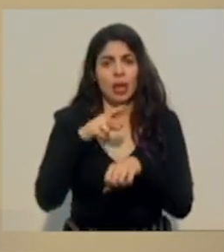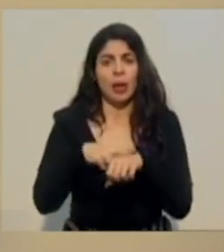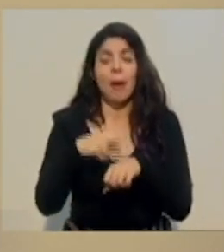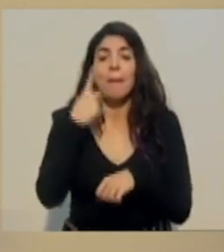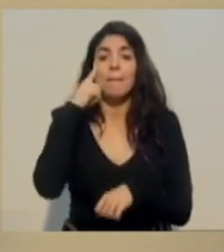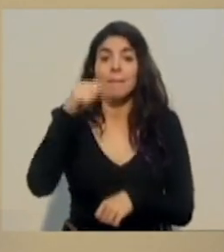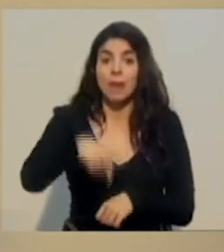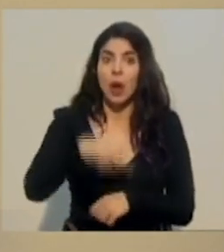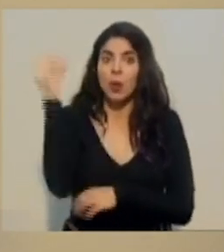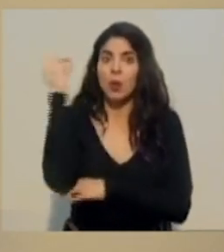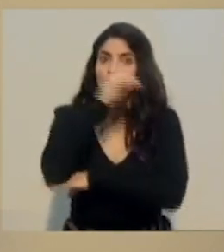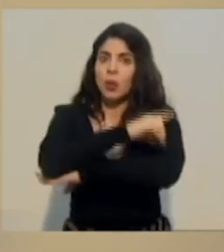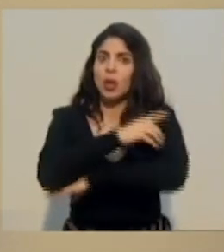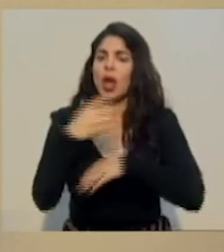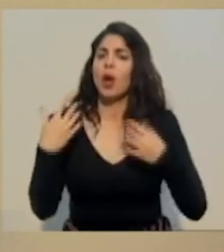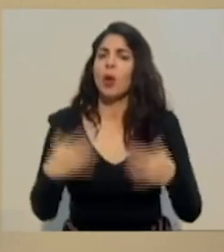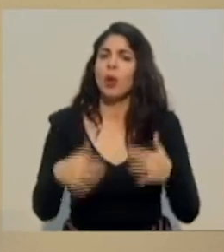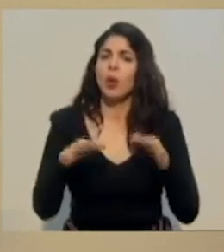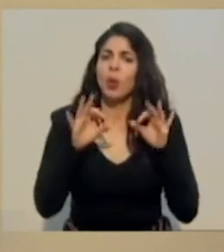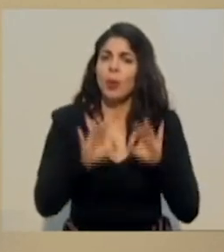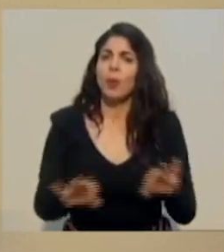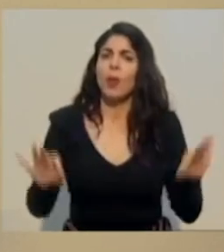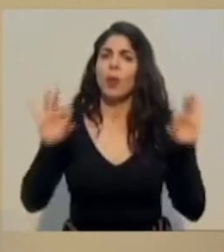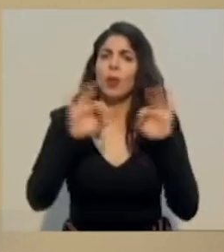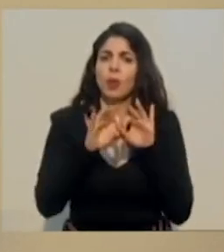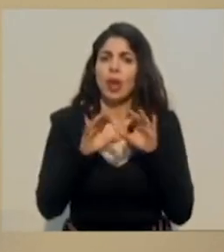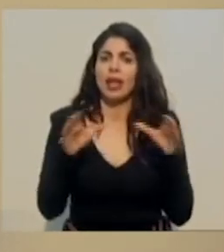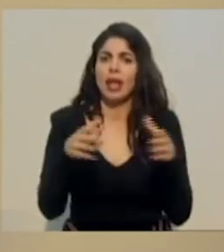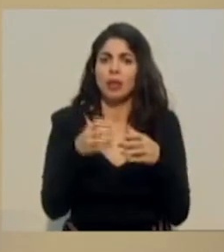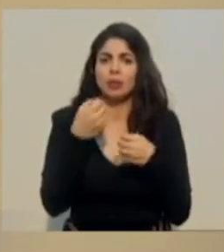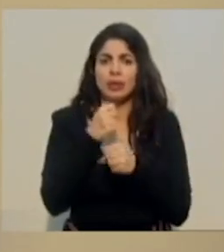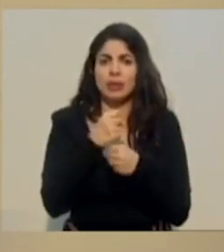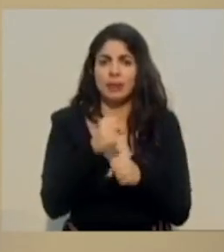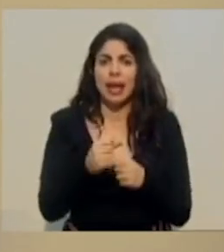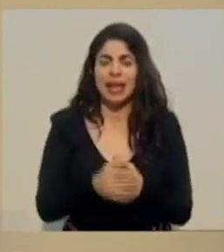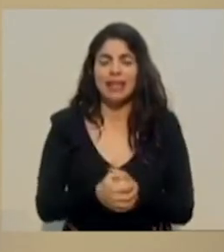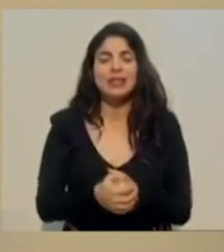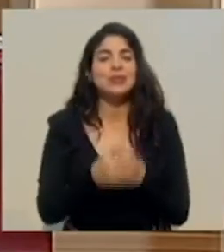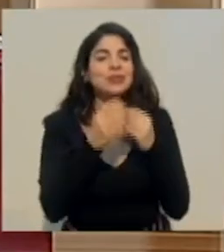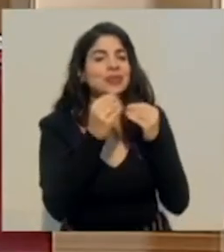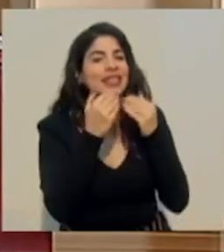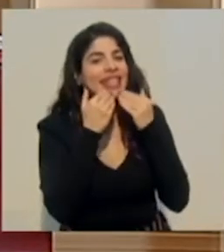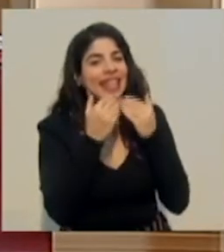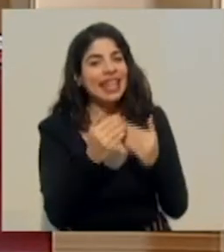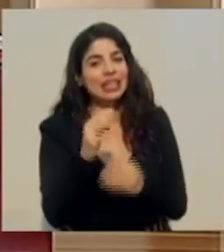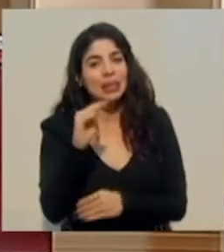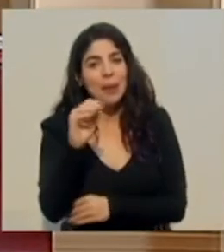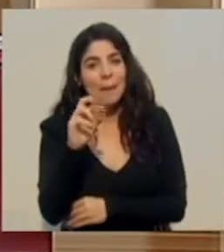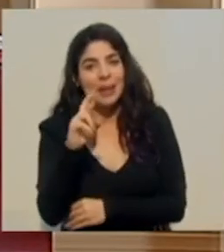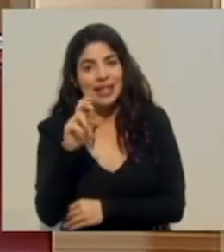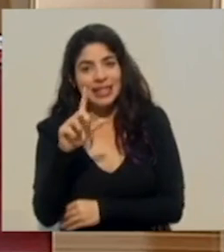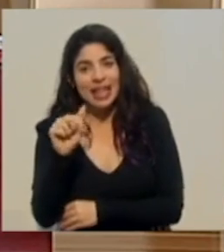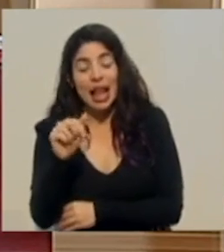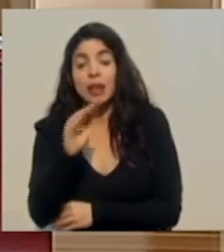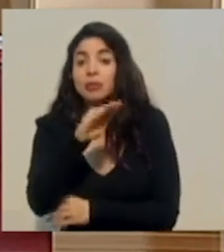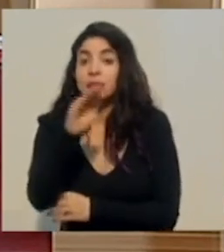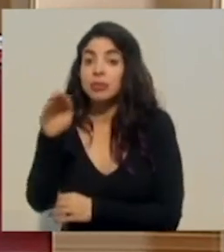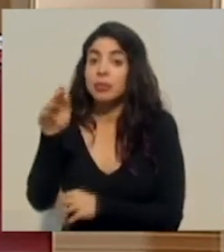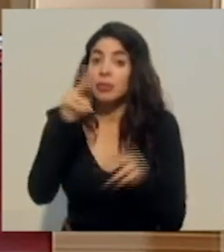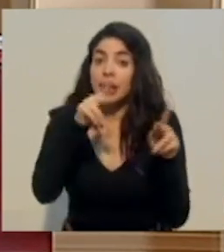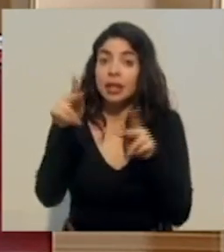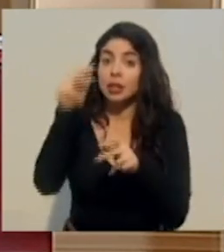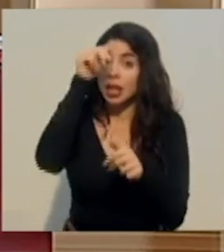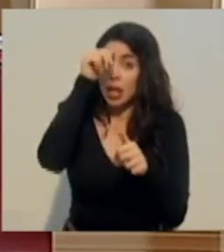hoy, que es un día tan importante en el régimen municipal. Muchas gracias, doña Marcela. Le recordamos a la